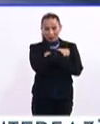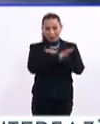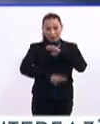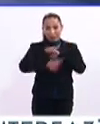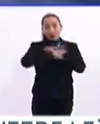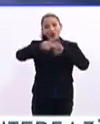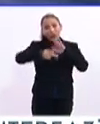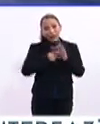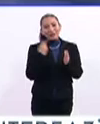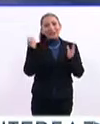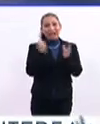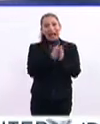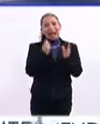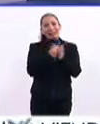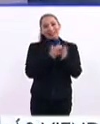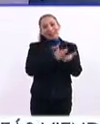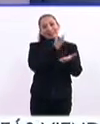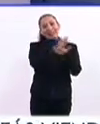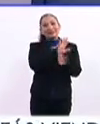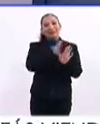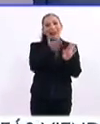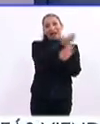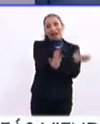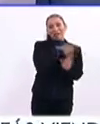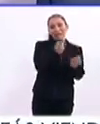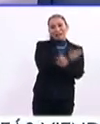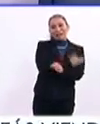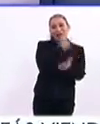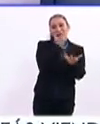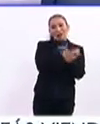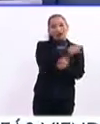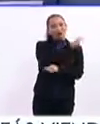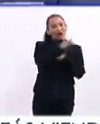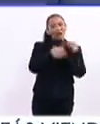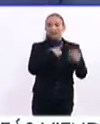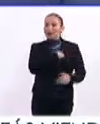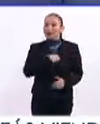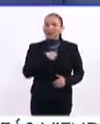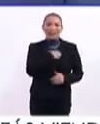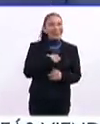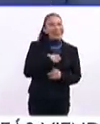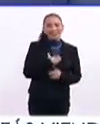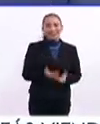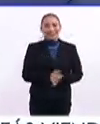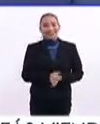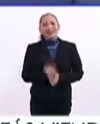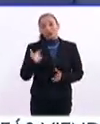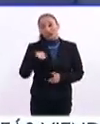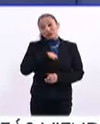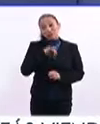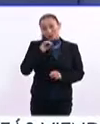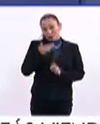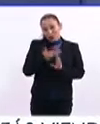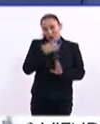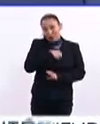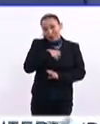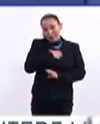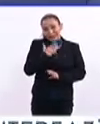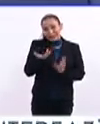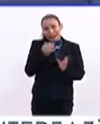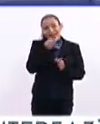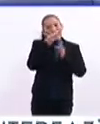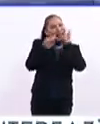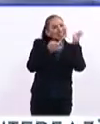básica regresaron a sus aulas después de este descanso de diciembre. muy contentos. Exactamente. Bueno, por lo menos nosotros muy contentos de